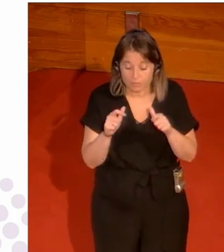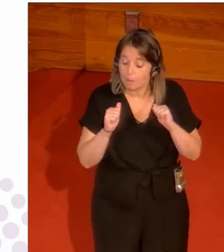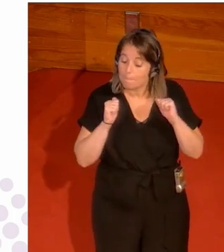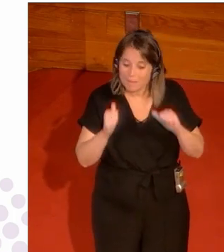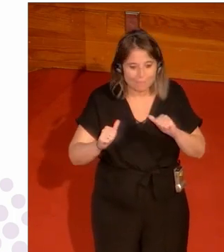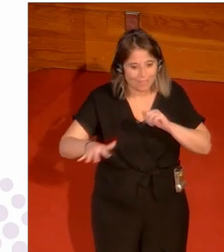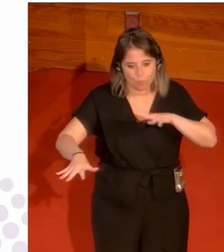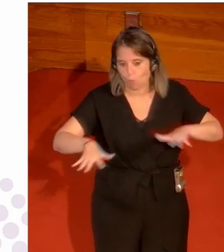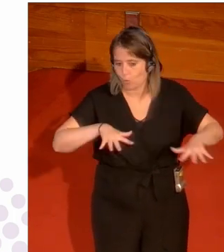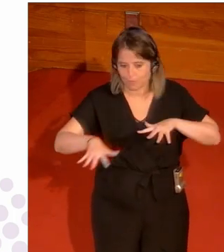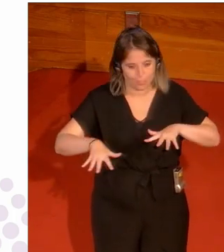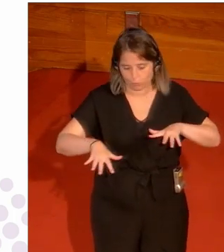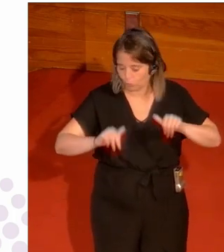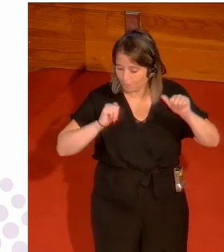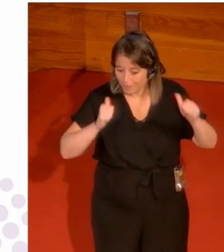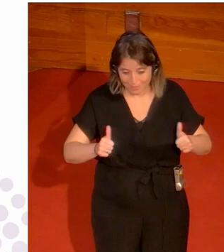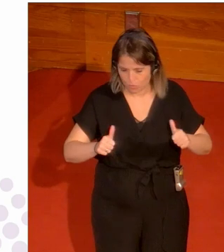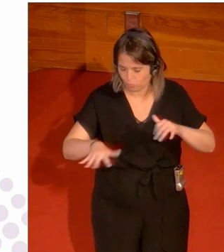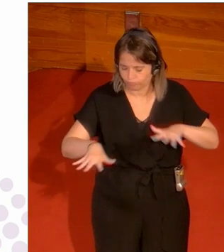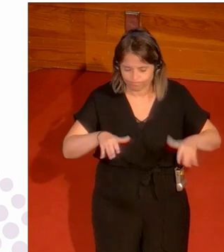movimientos que hace van en torno a